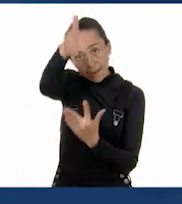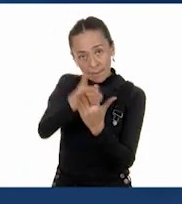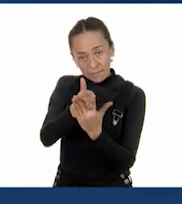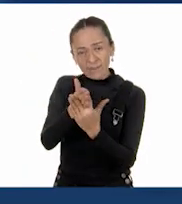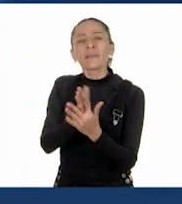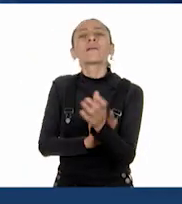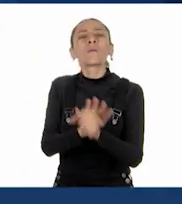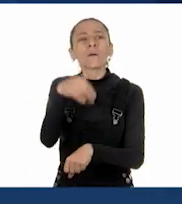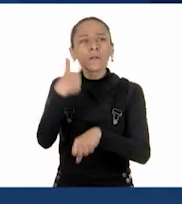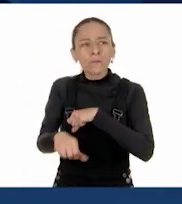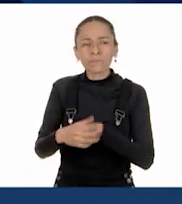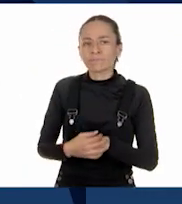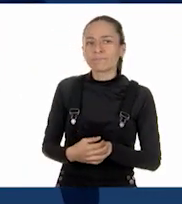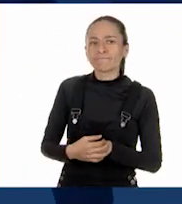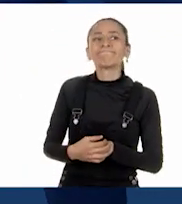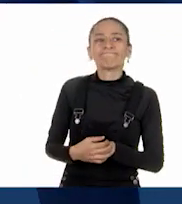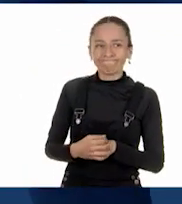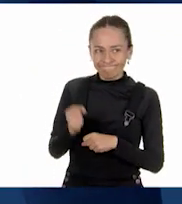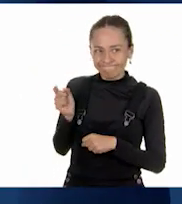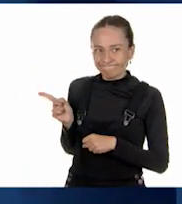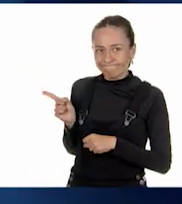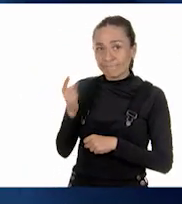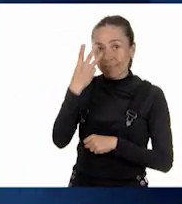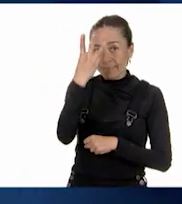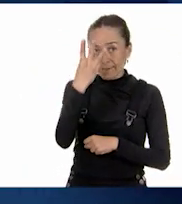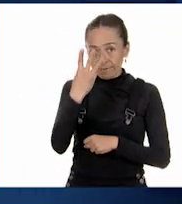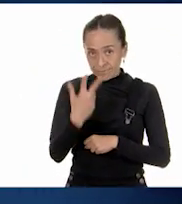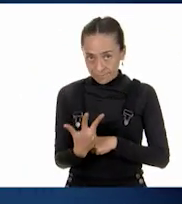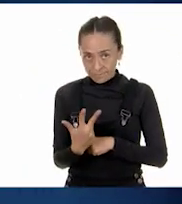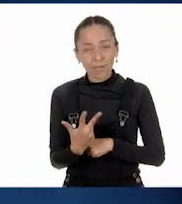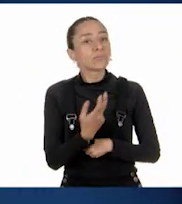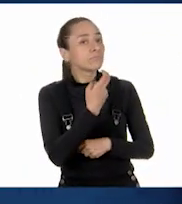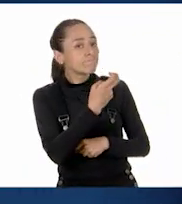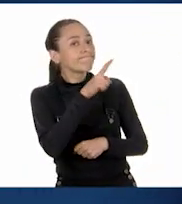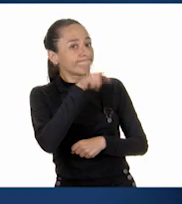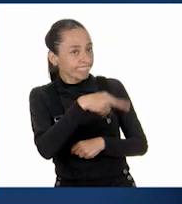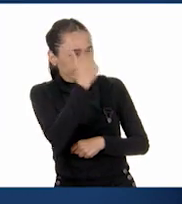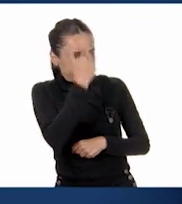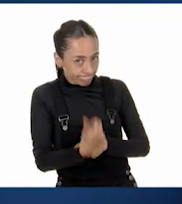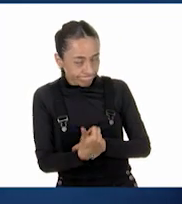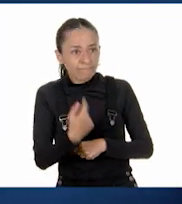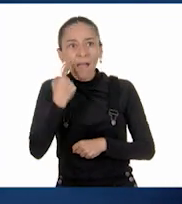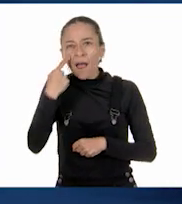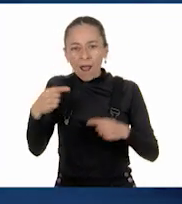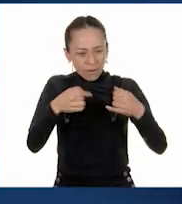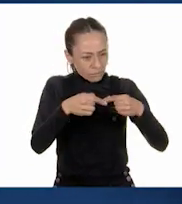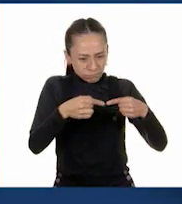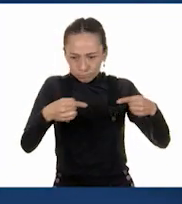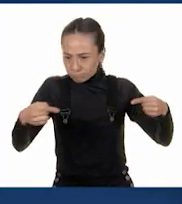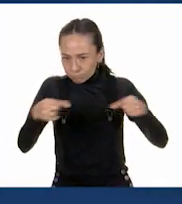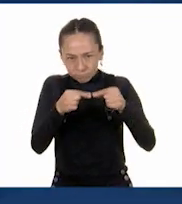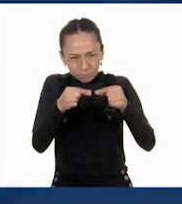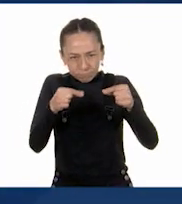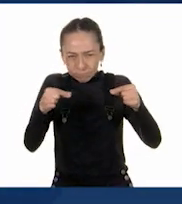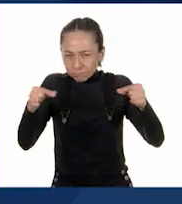Así es. Y si vemos las fracciones sobre la recta, quedarían así.